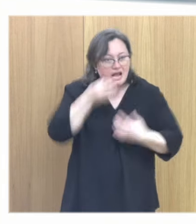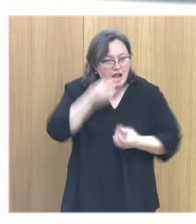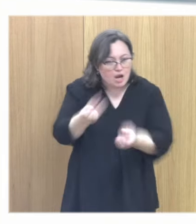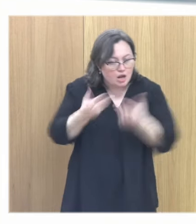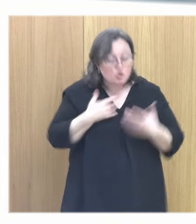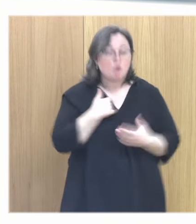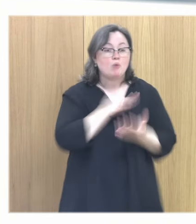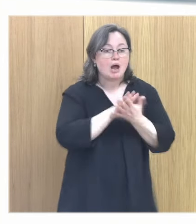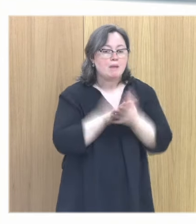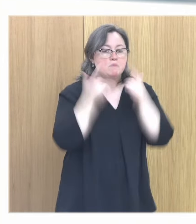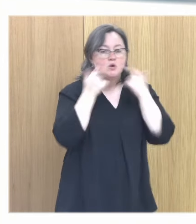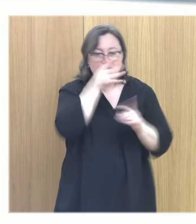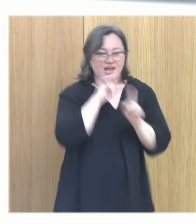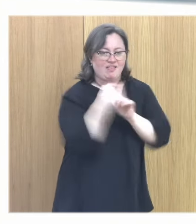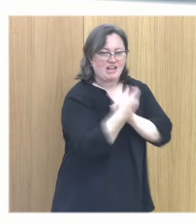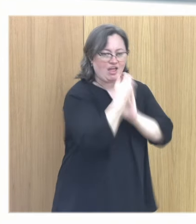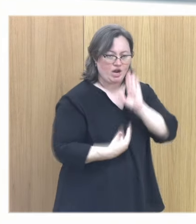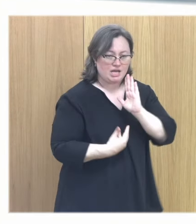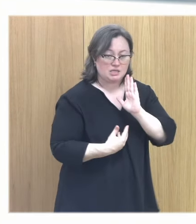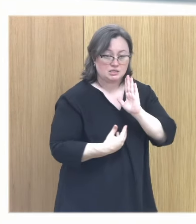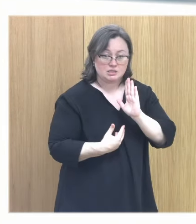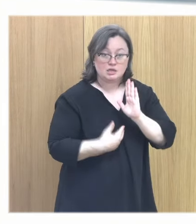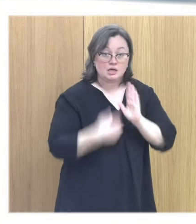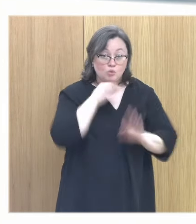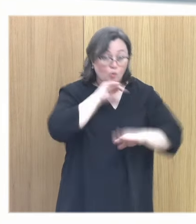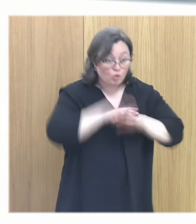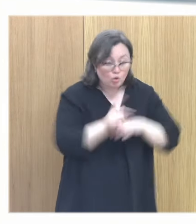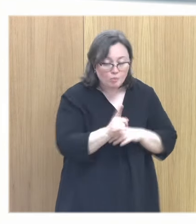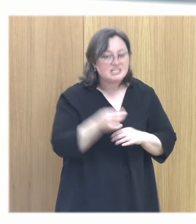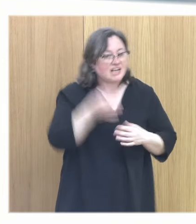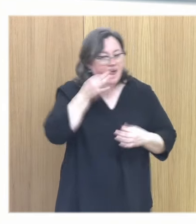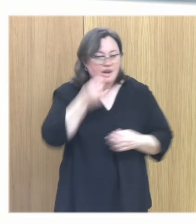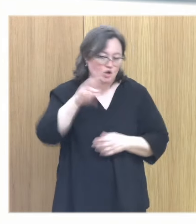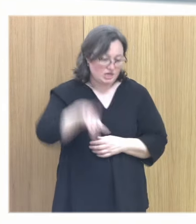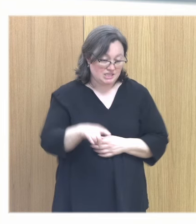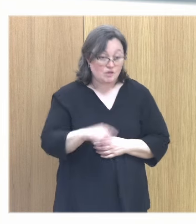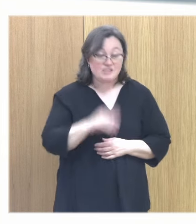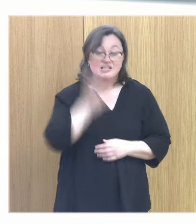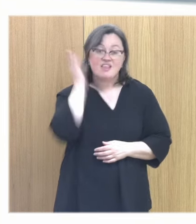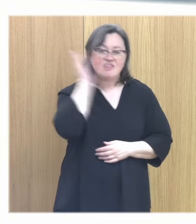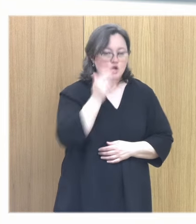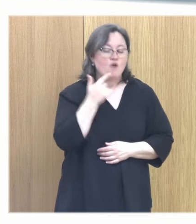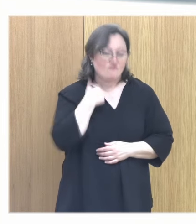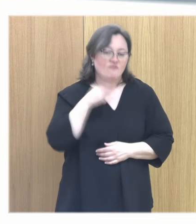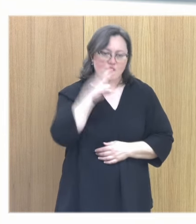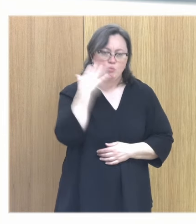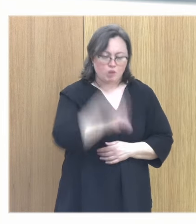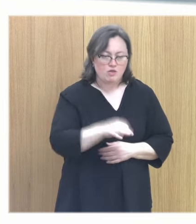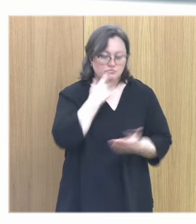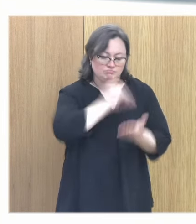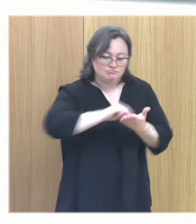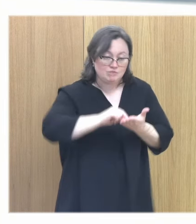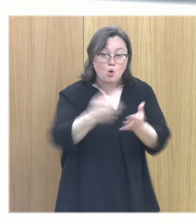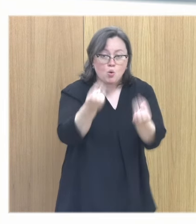sino porque hay unos indicadores que no existirían si esto no hubiera pasado. Entonces, el daño yo lo puedo ver. Y el daño no me